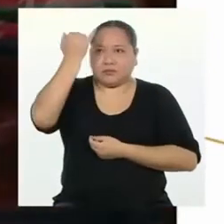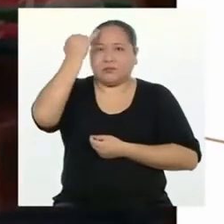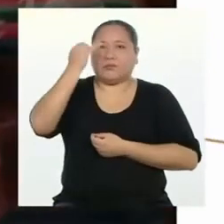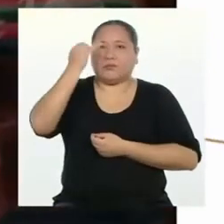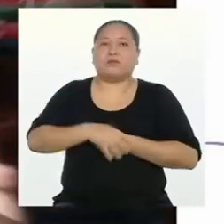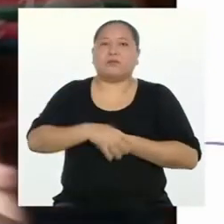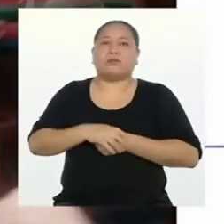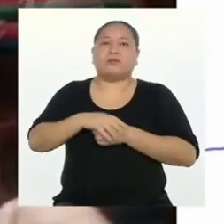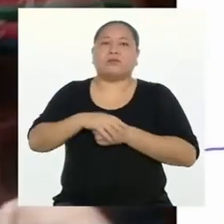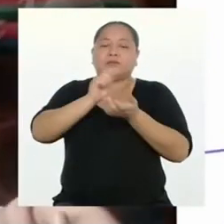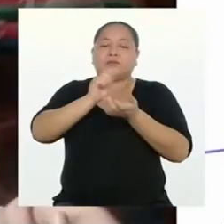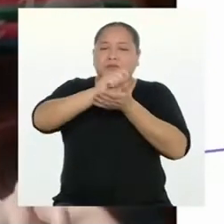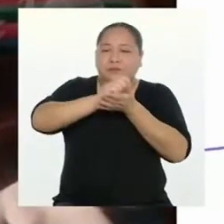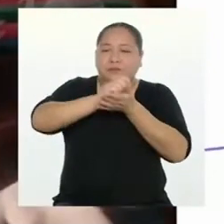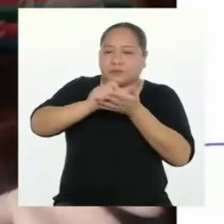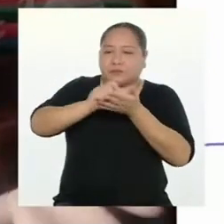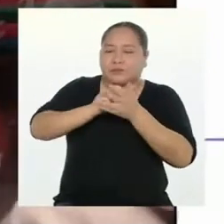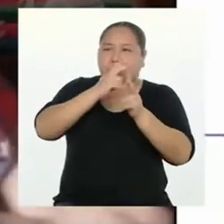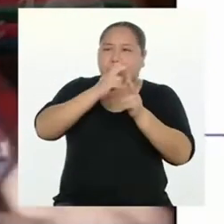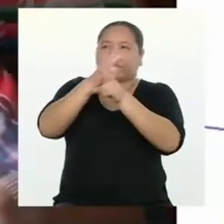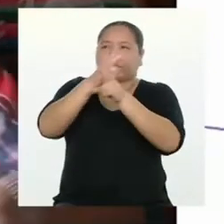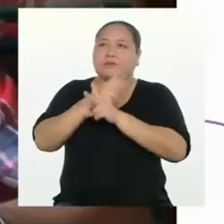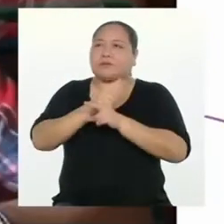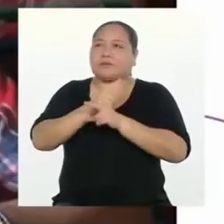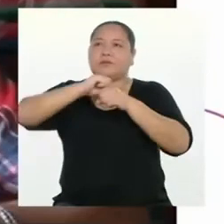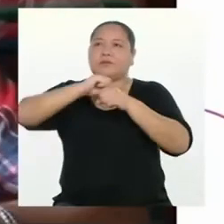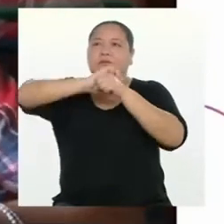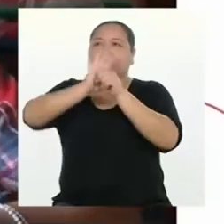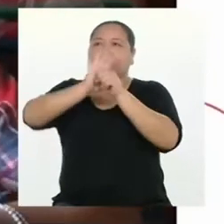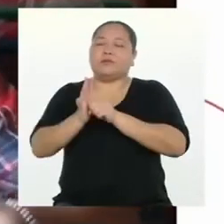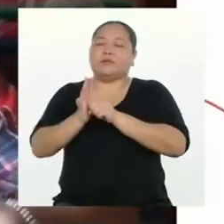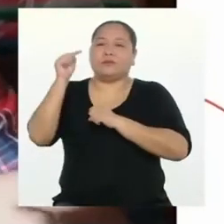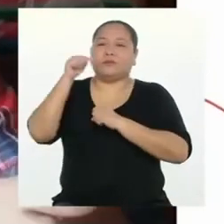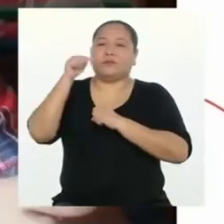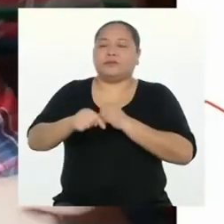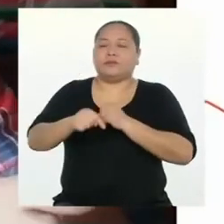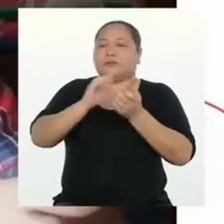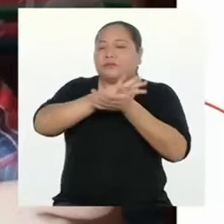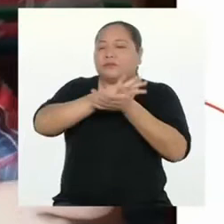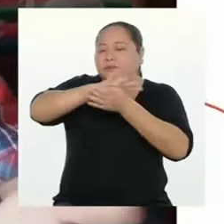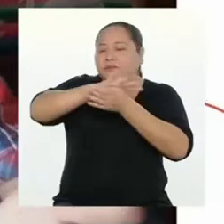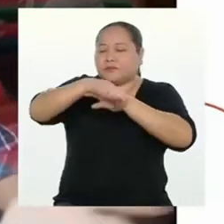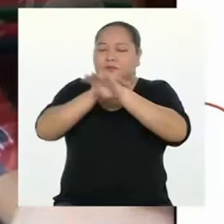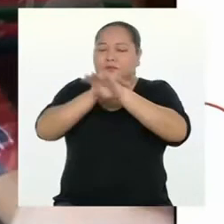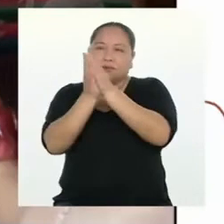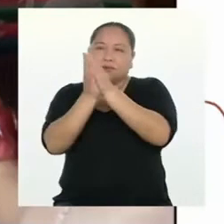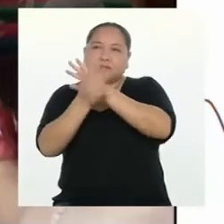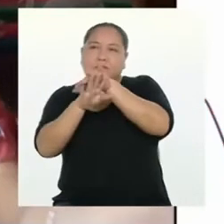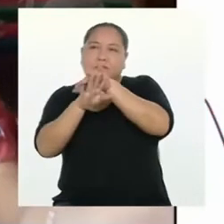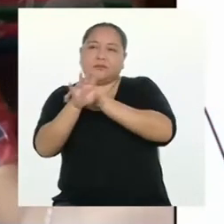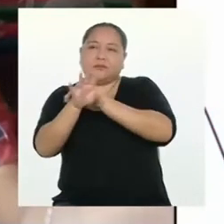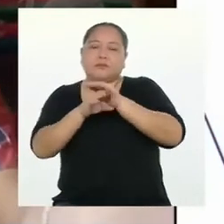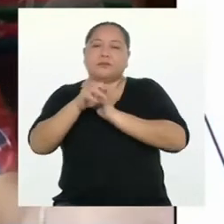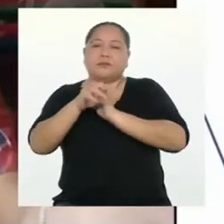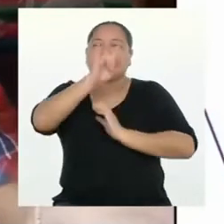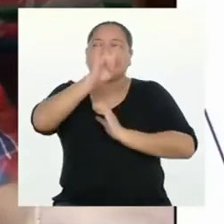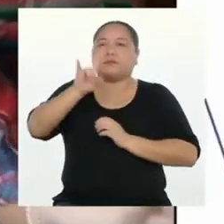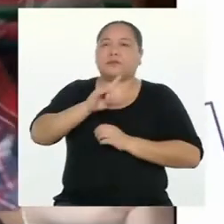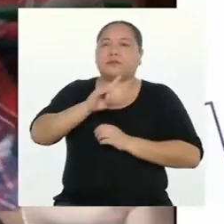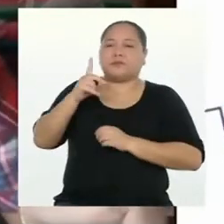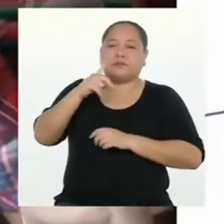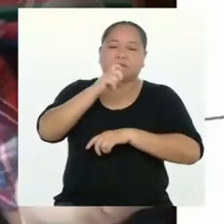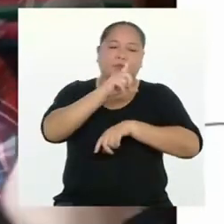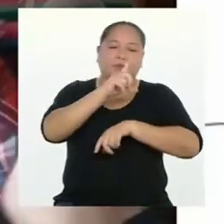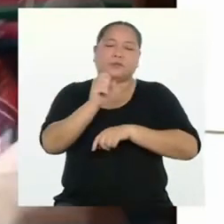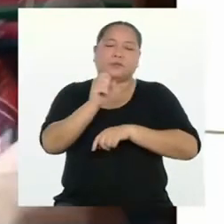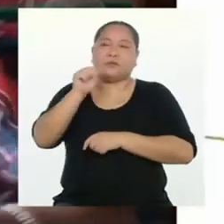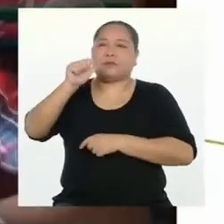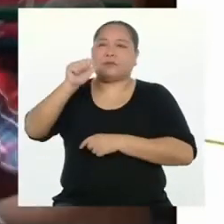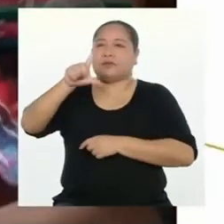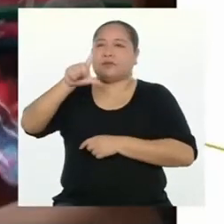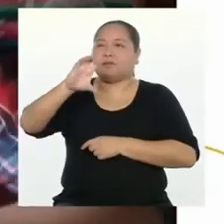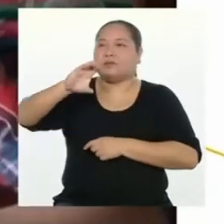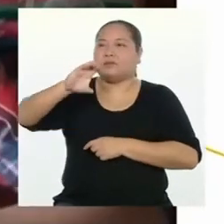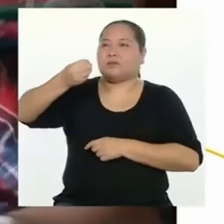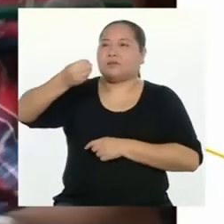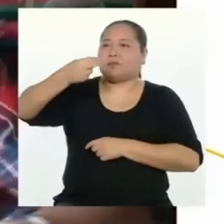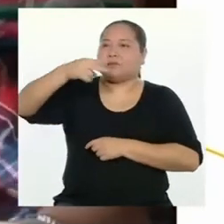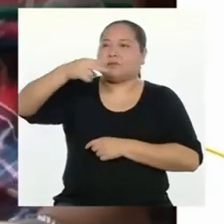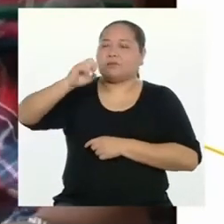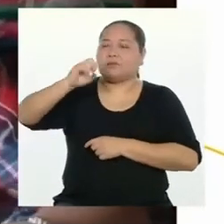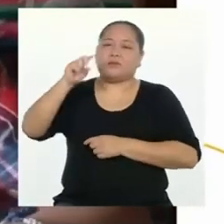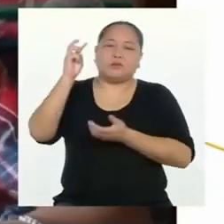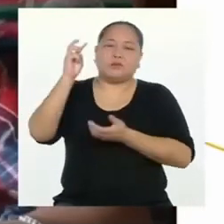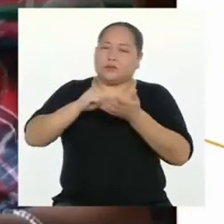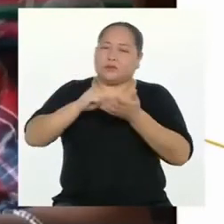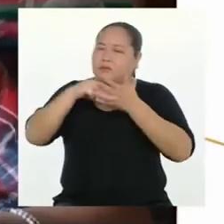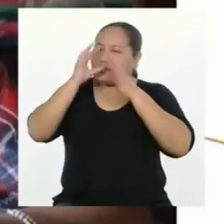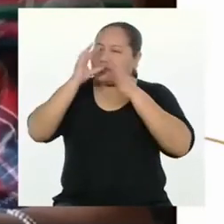argumentativo sobre los cuidados sobre el COVID-19, como lavarse las manos, usar alcohol y sobre todo